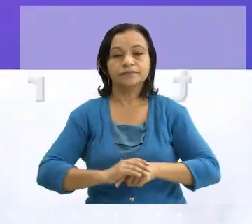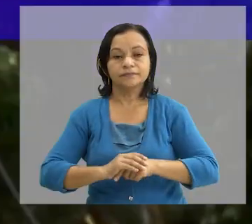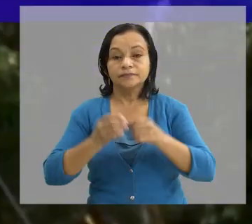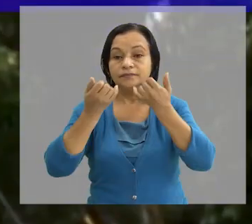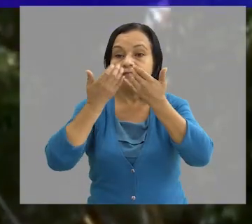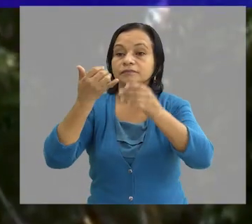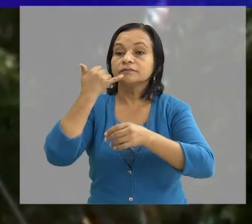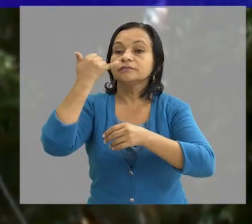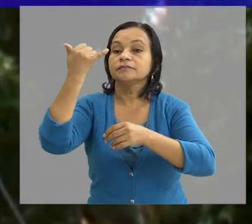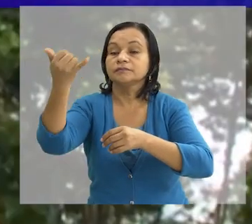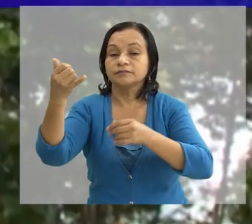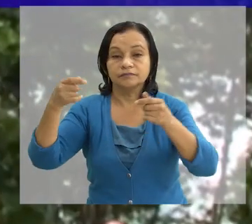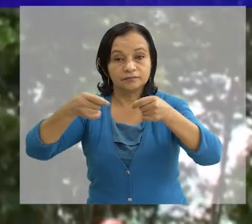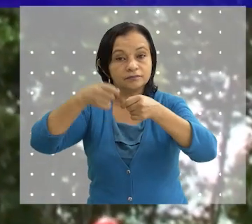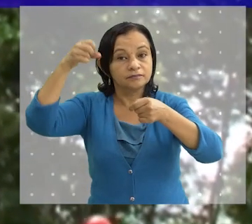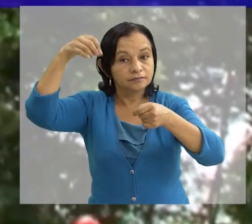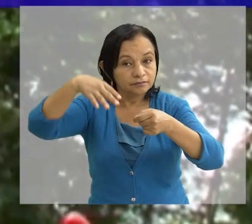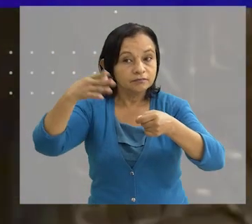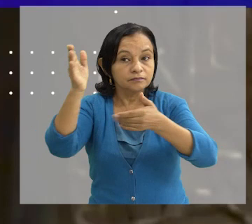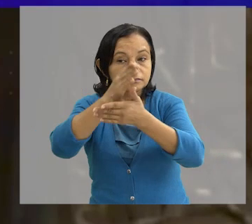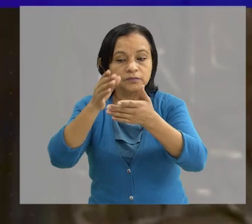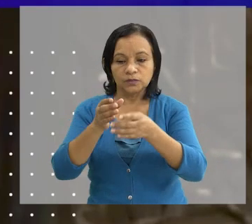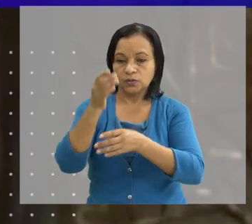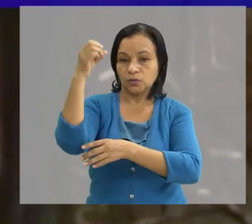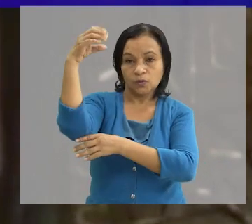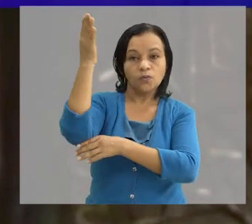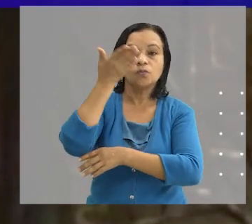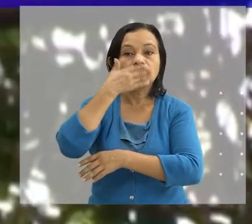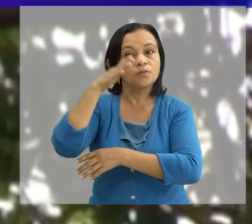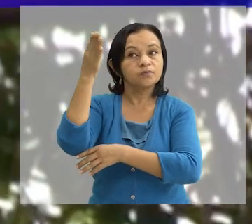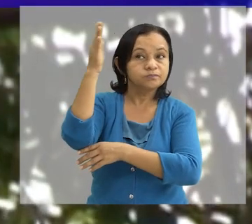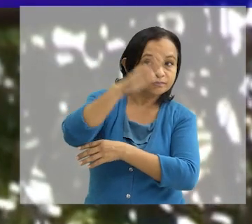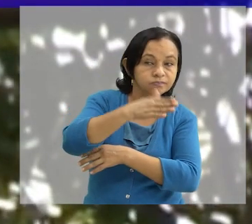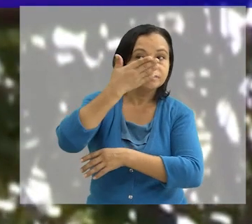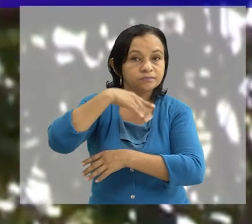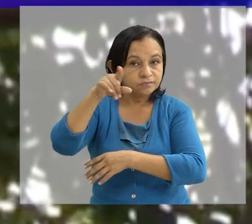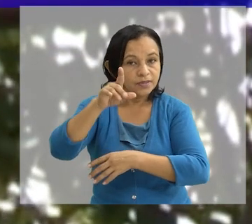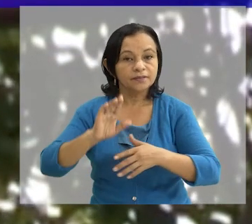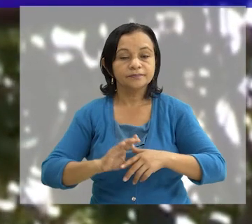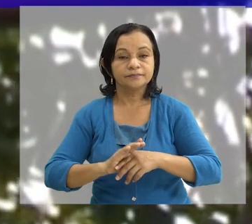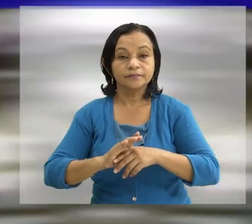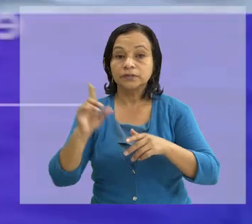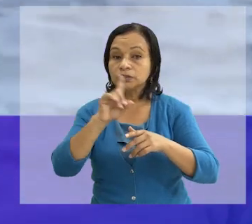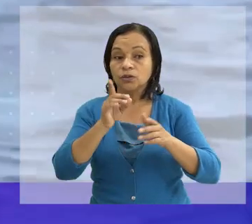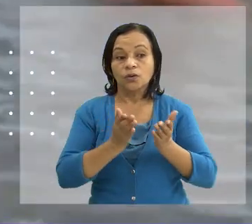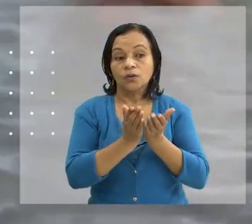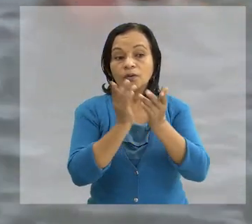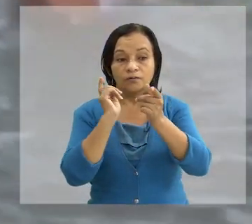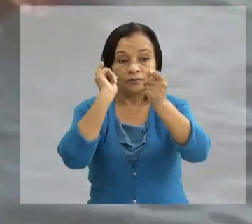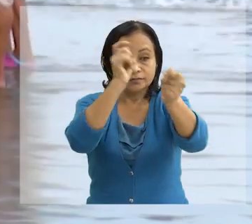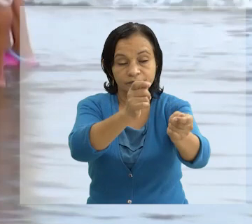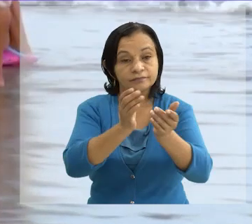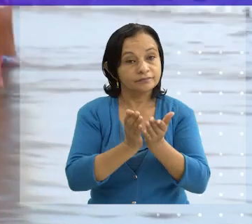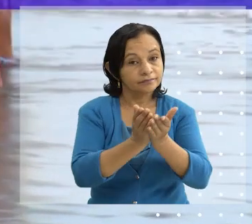Informemos a Enatrel o a Dismorte y Sur sobre postes de energía eléctrica que estén en mal estado Evitemos salir a labores de